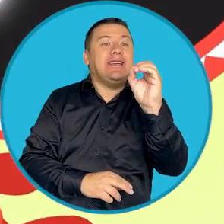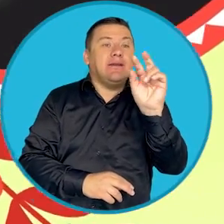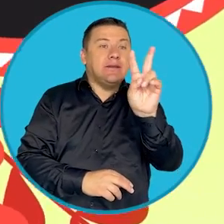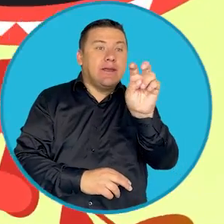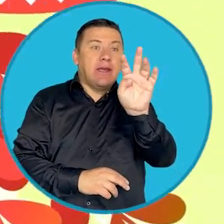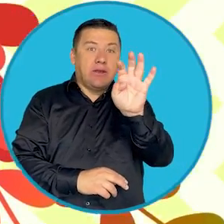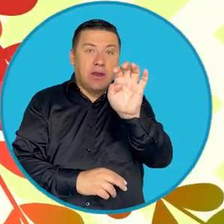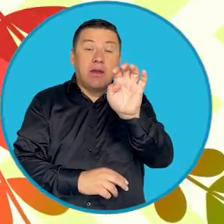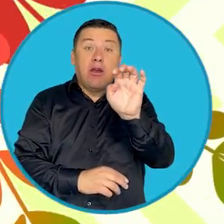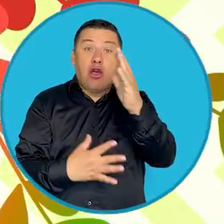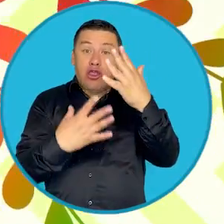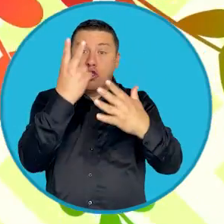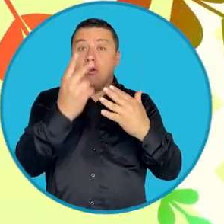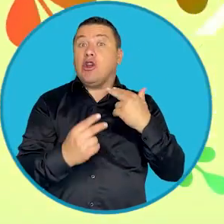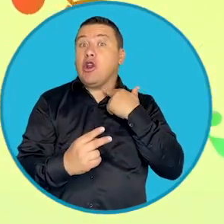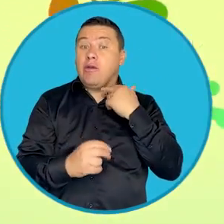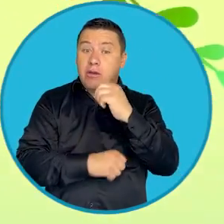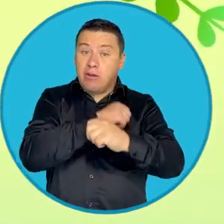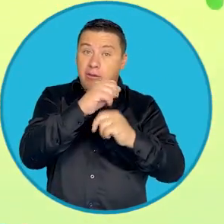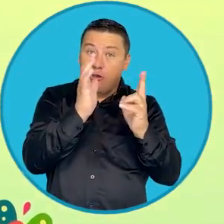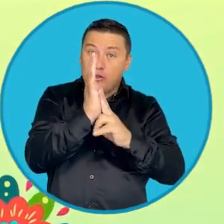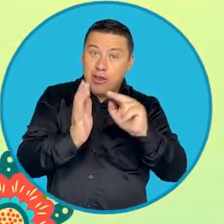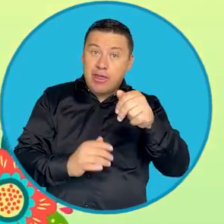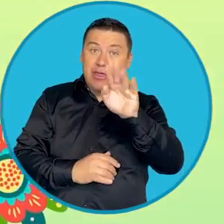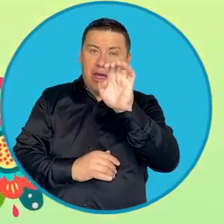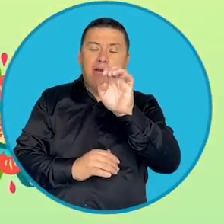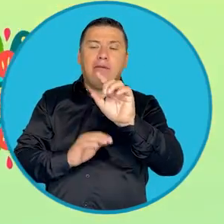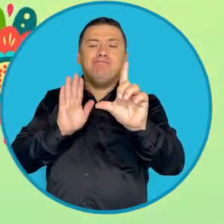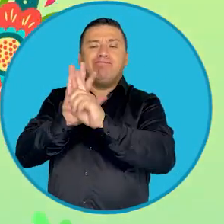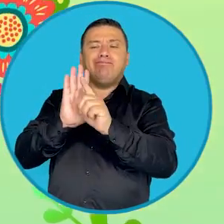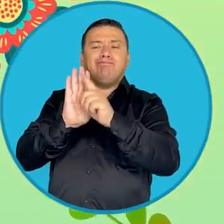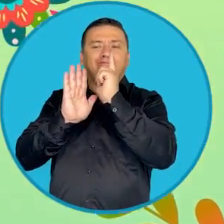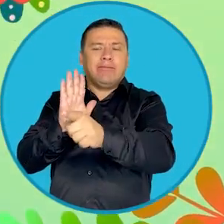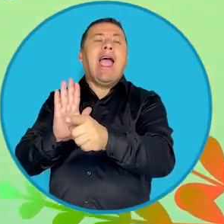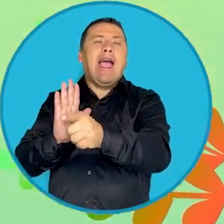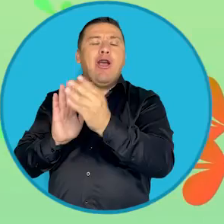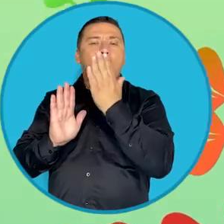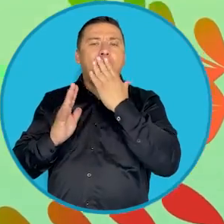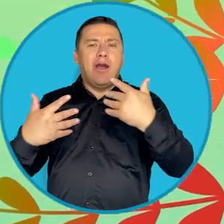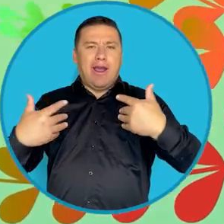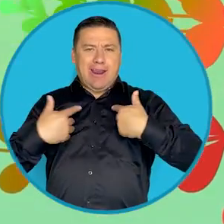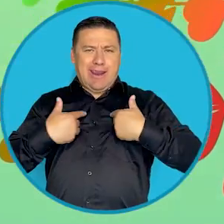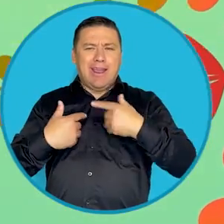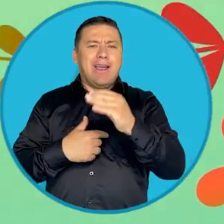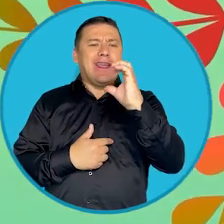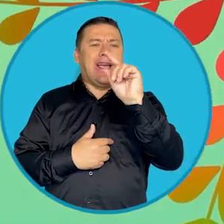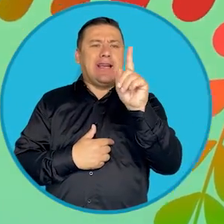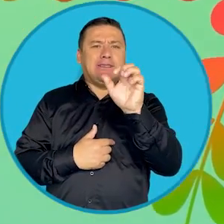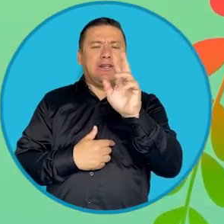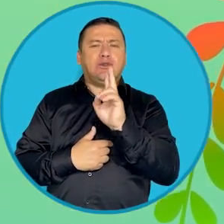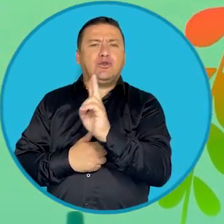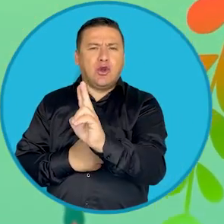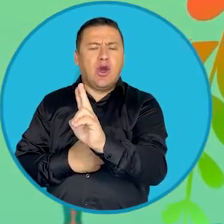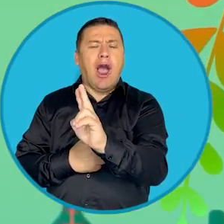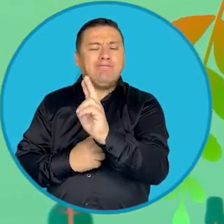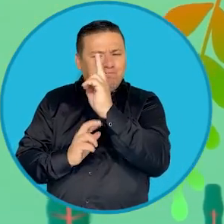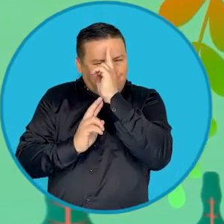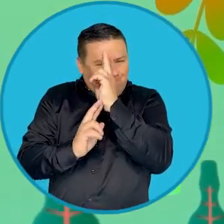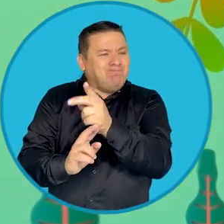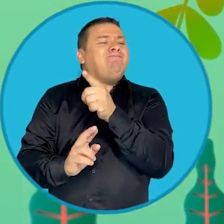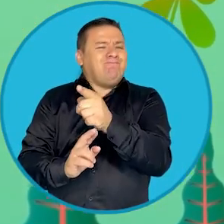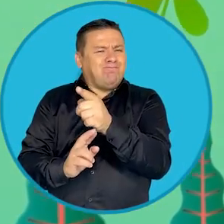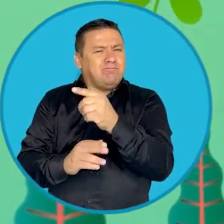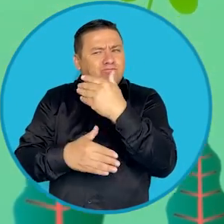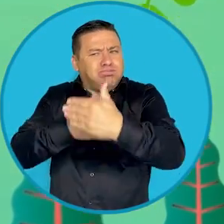auto 079 del 12 de noviembre del 2019, acreditó como víctima al Katzazú, el gran territorio Agua,